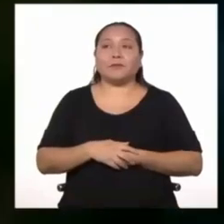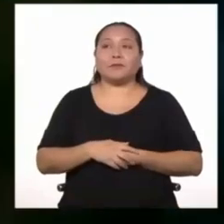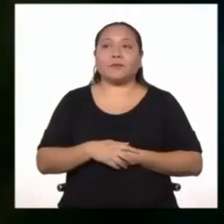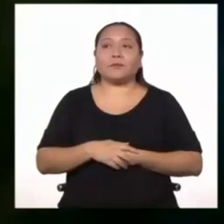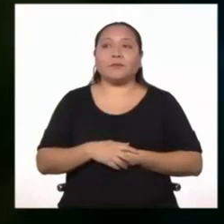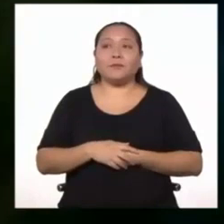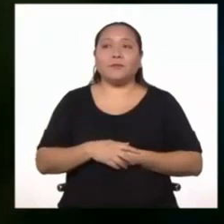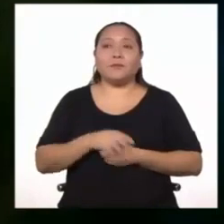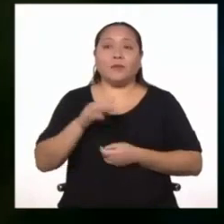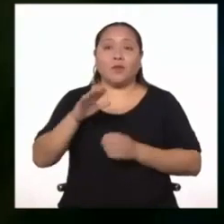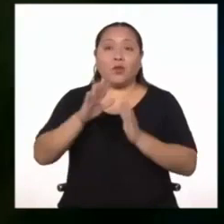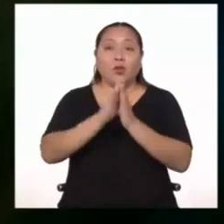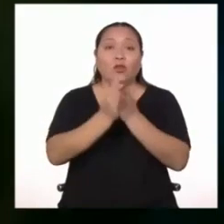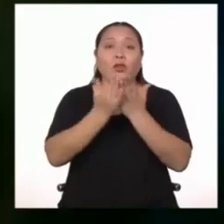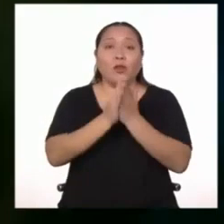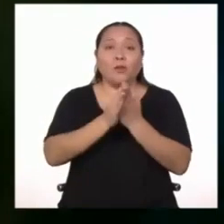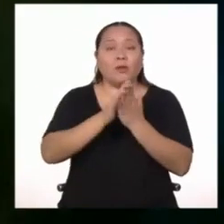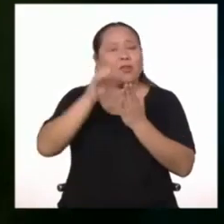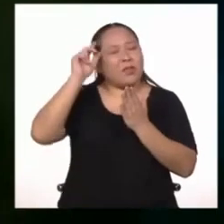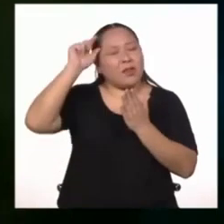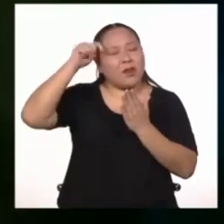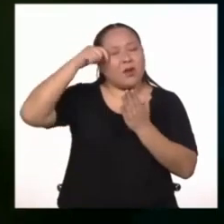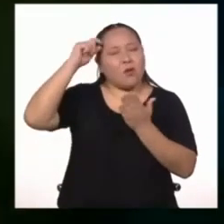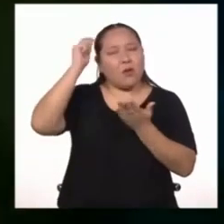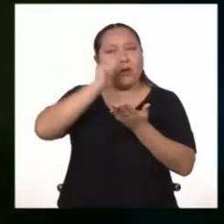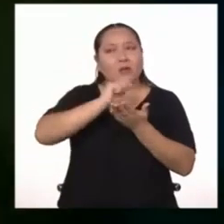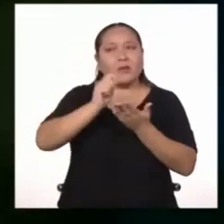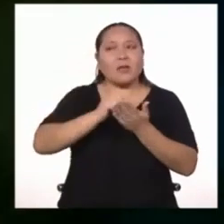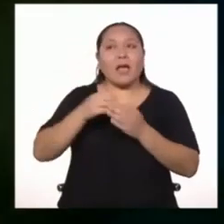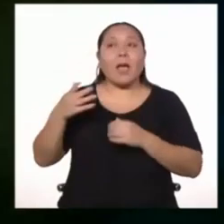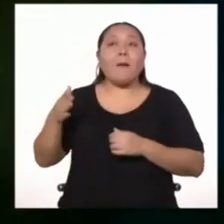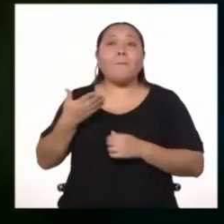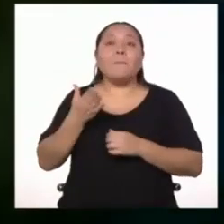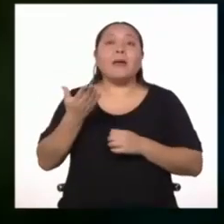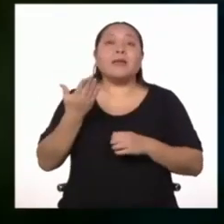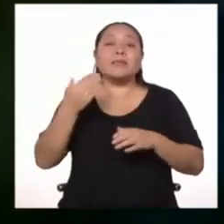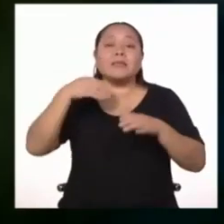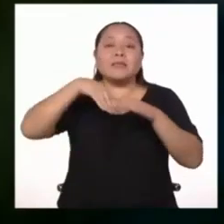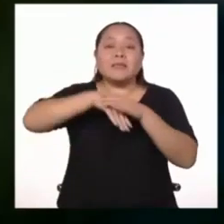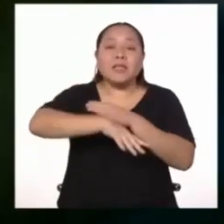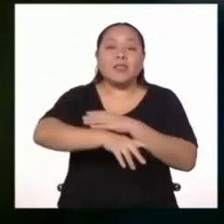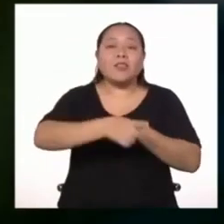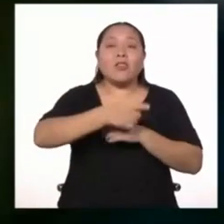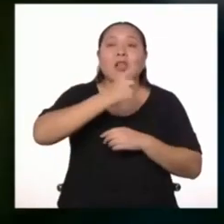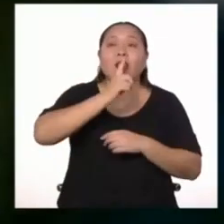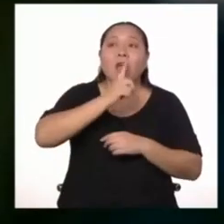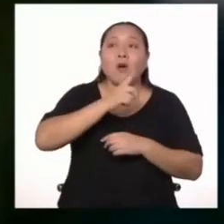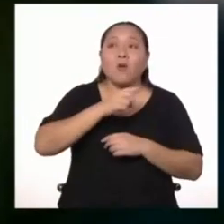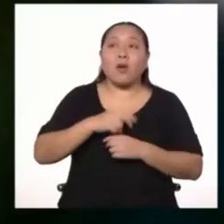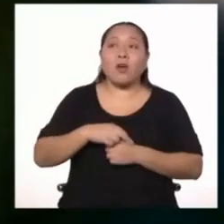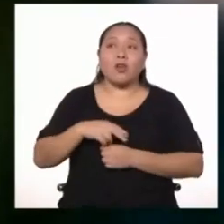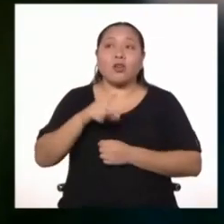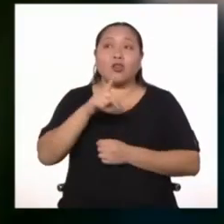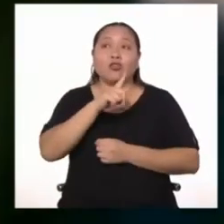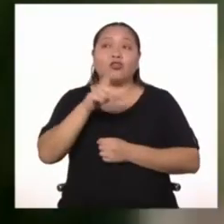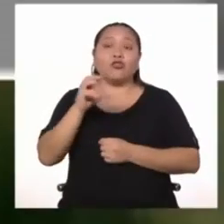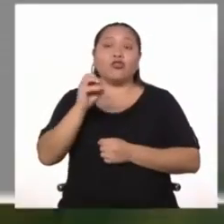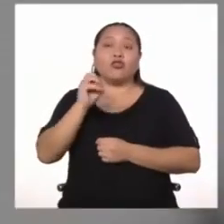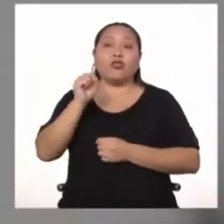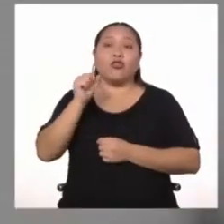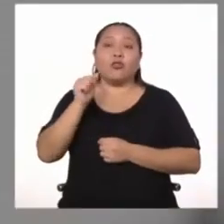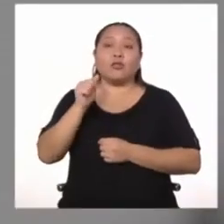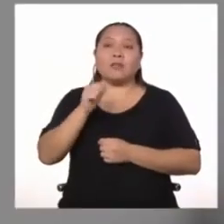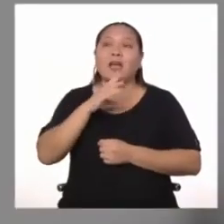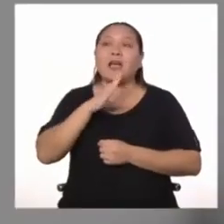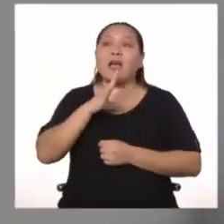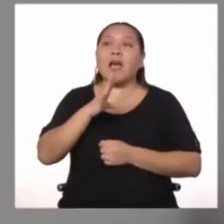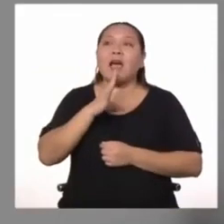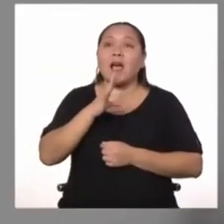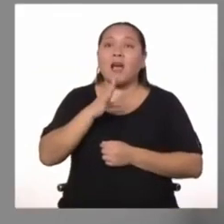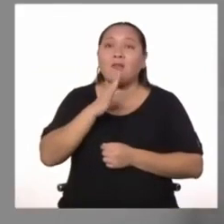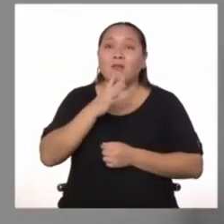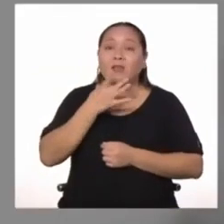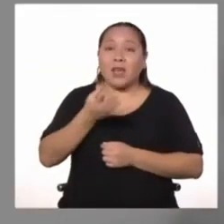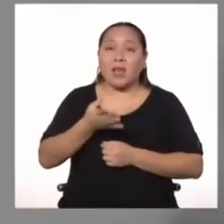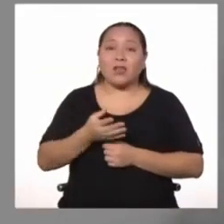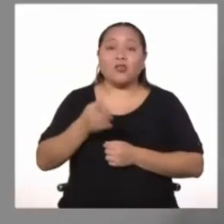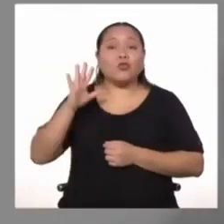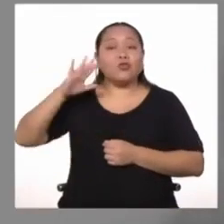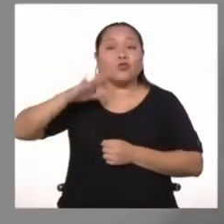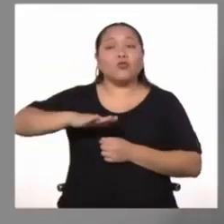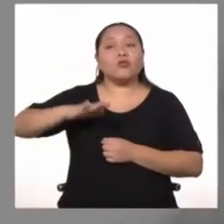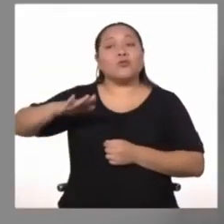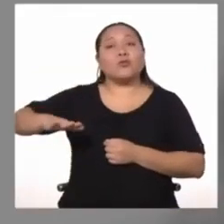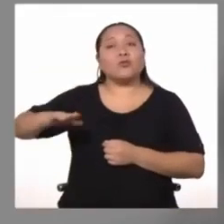En su libro de memorias, El pez en el agua, Mario Vargas Llosa, habla sobre el año de infancia que pasó en Piura